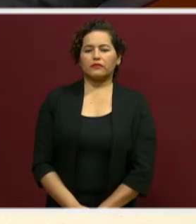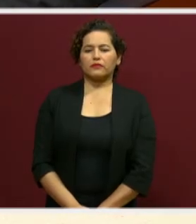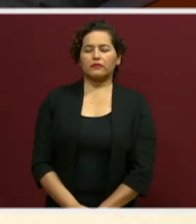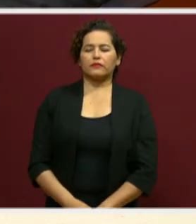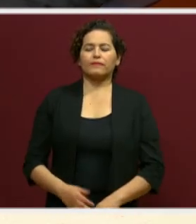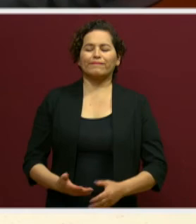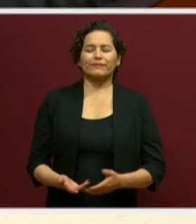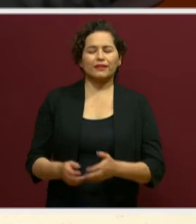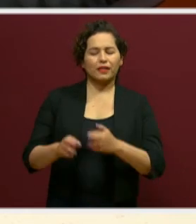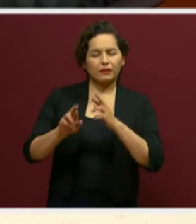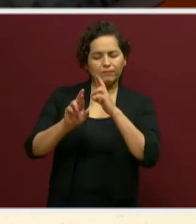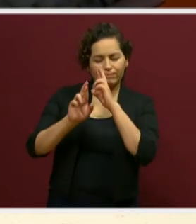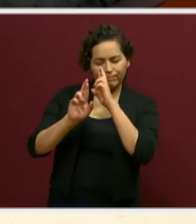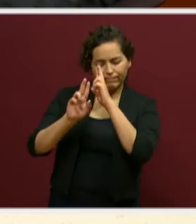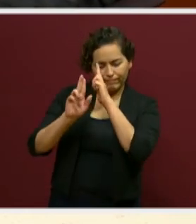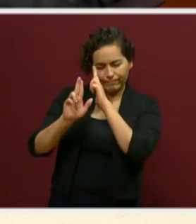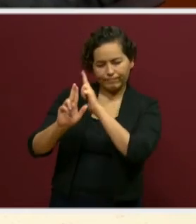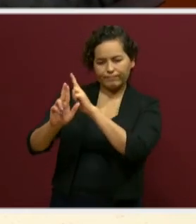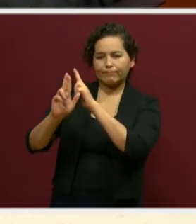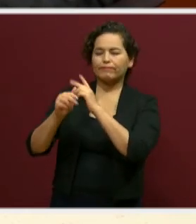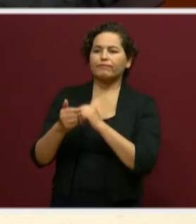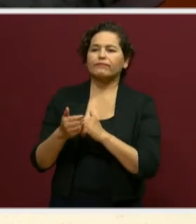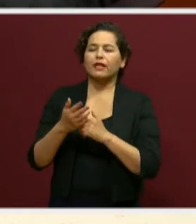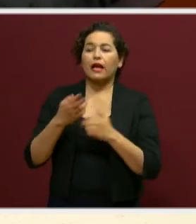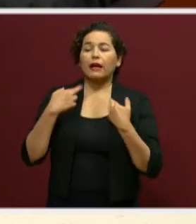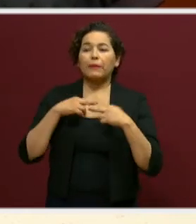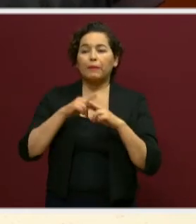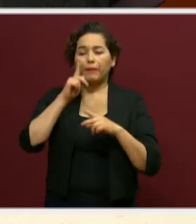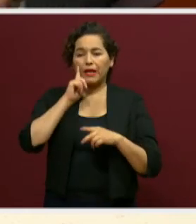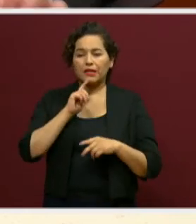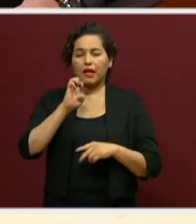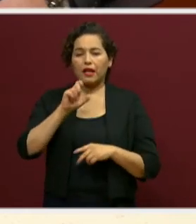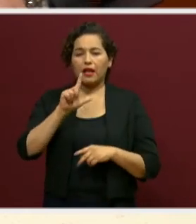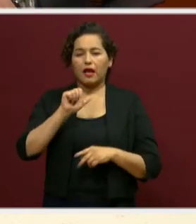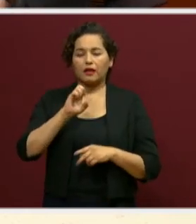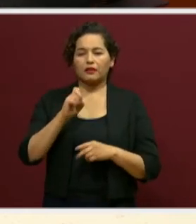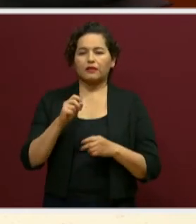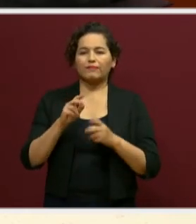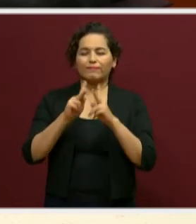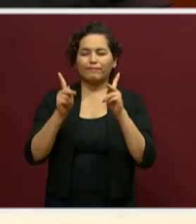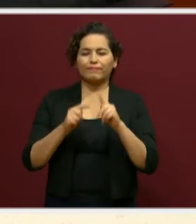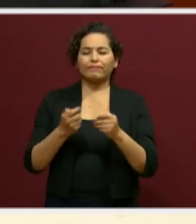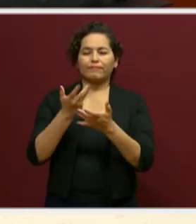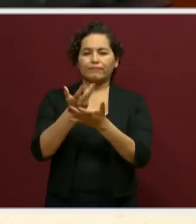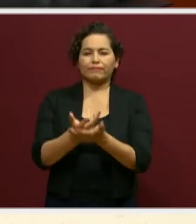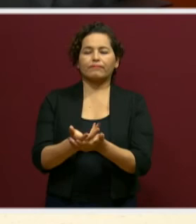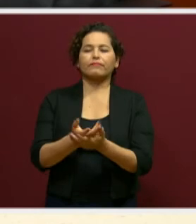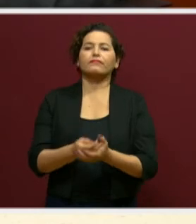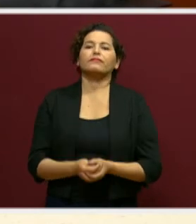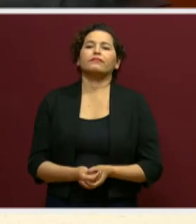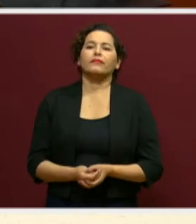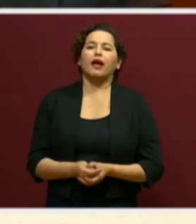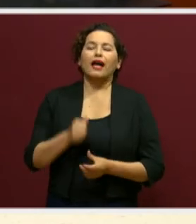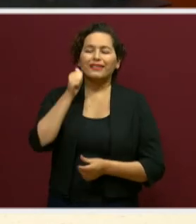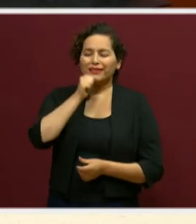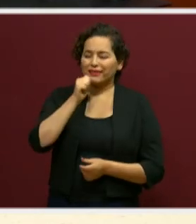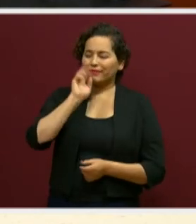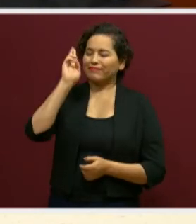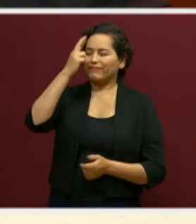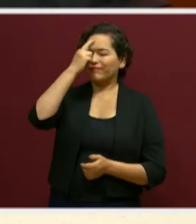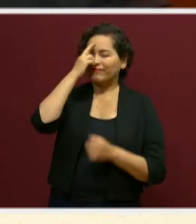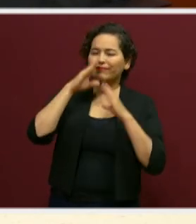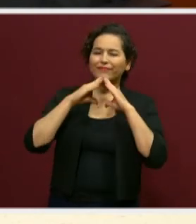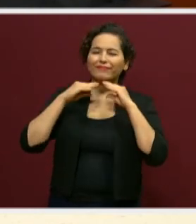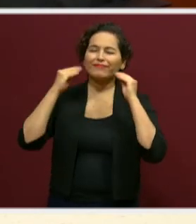Nuestro reconocimiento a la maestra Eleazar Ruiz. Descanse en paz. Descanse en paz. Así siempre la vamos a recordar, sonriente y muy